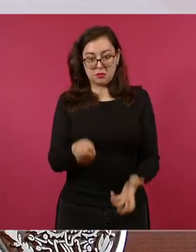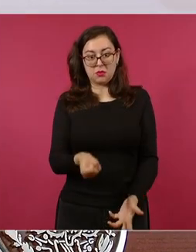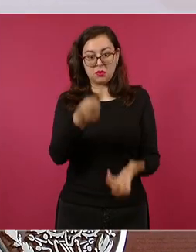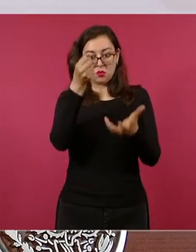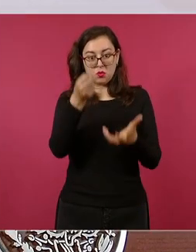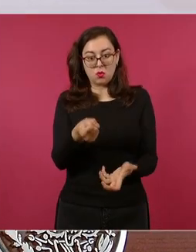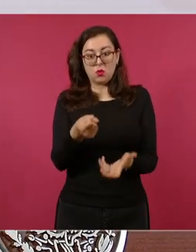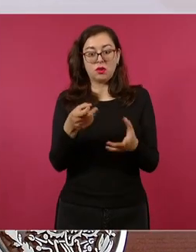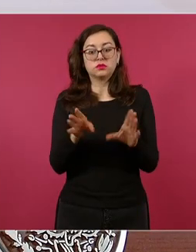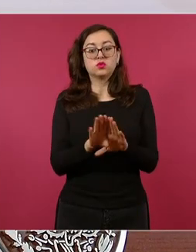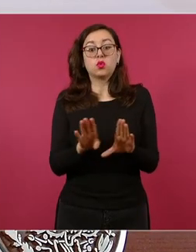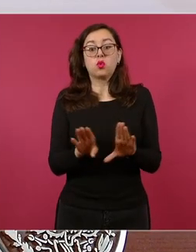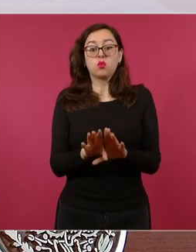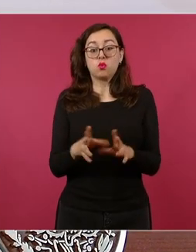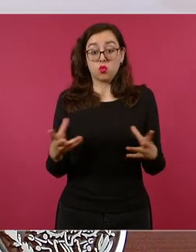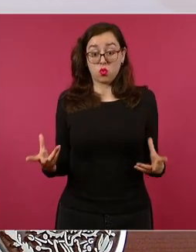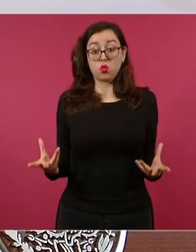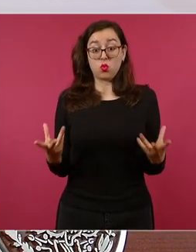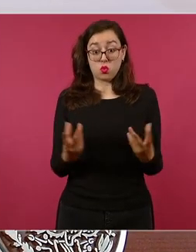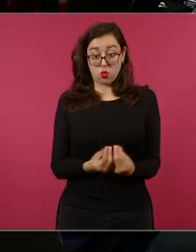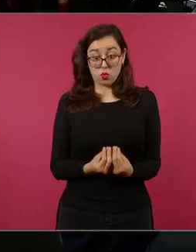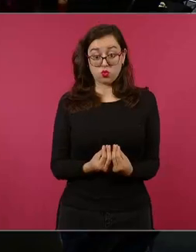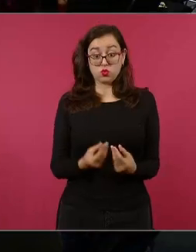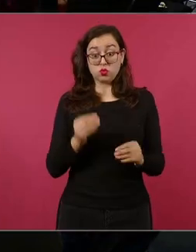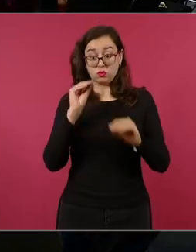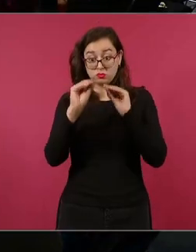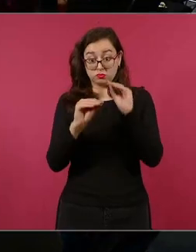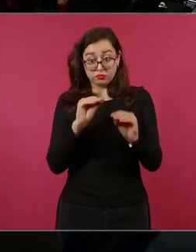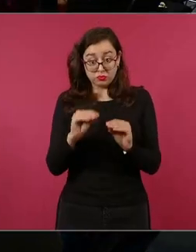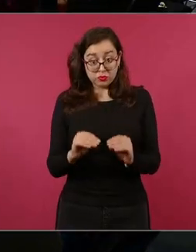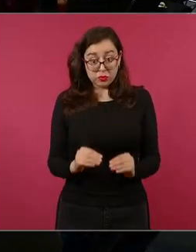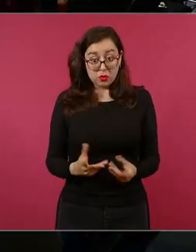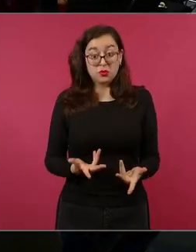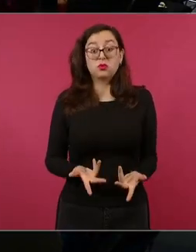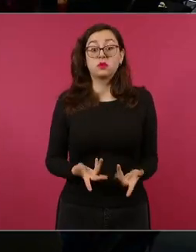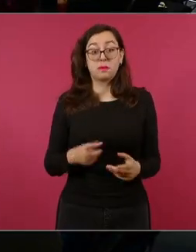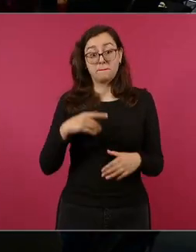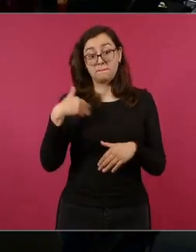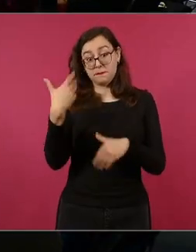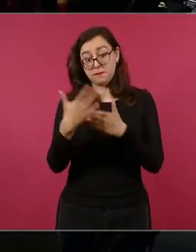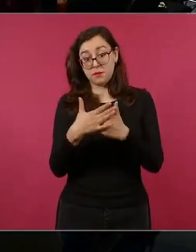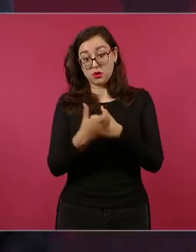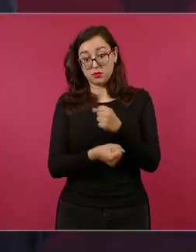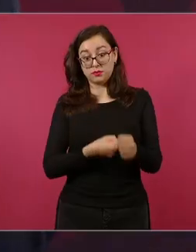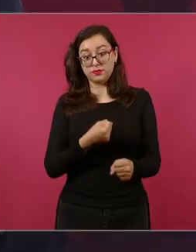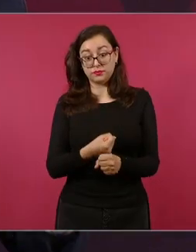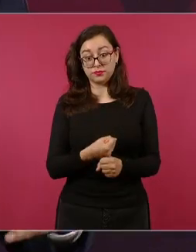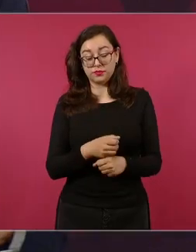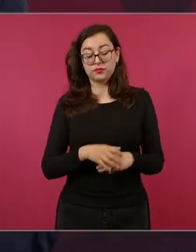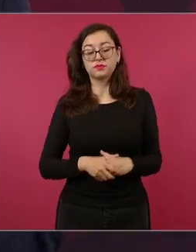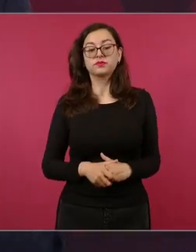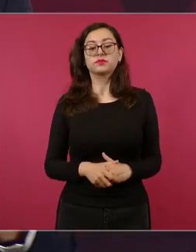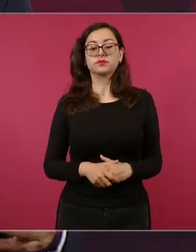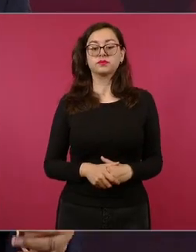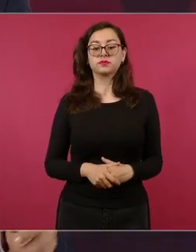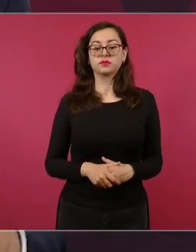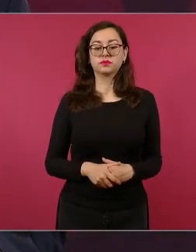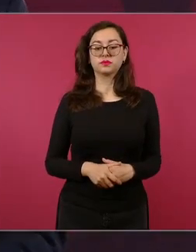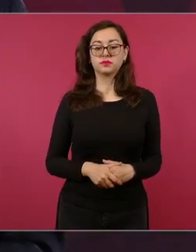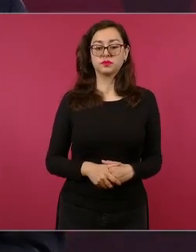lo van a hacer conjuntamente cómo se va a elaborar bueno ya hay comunicación es